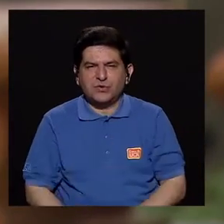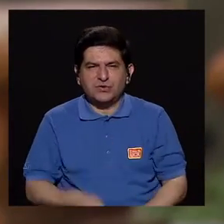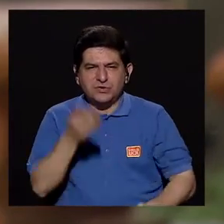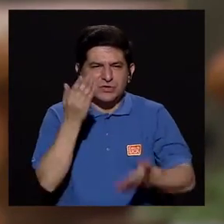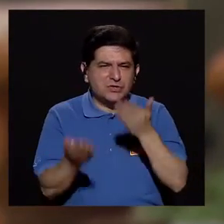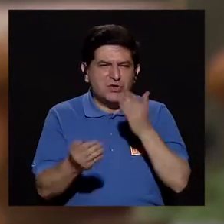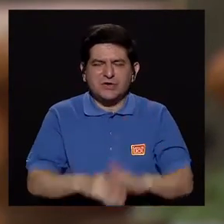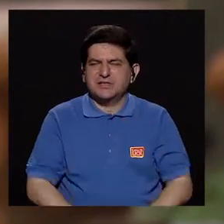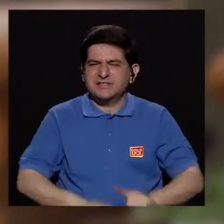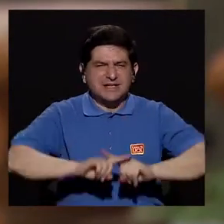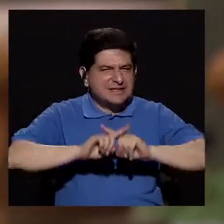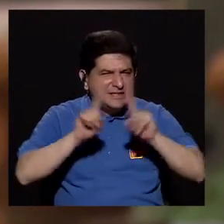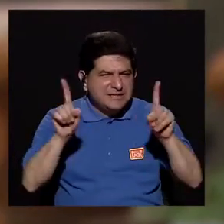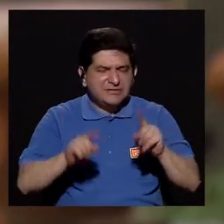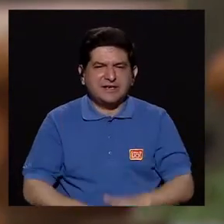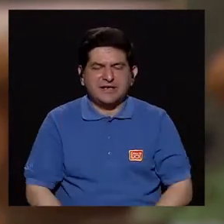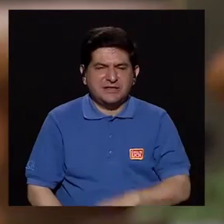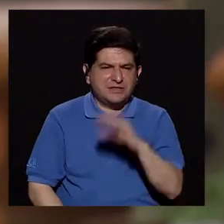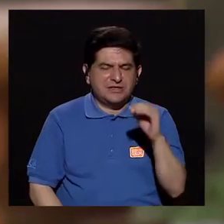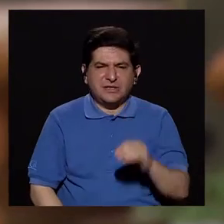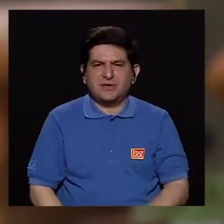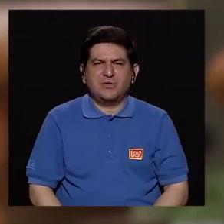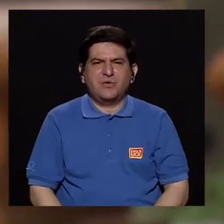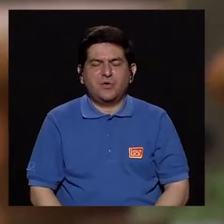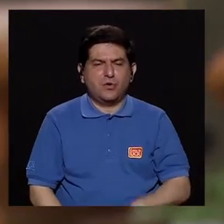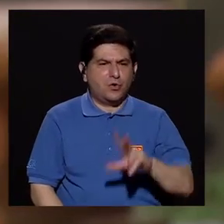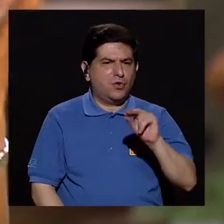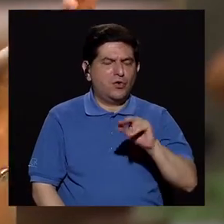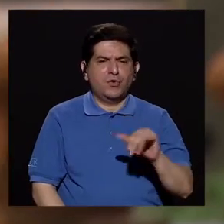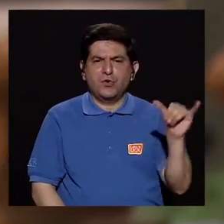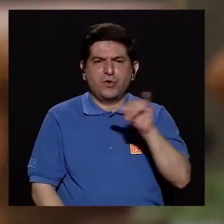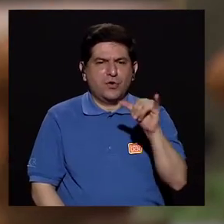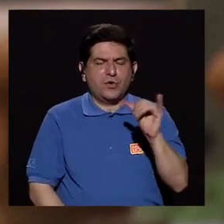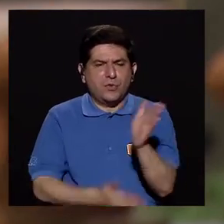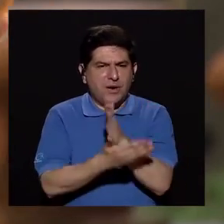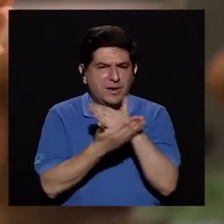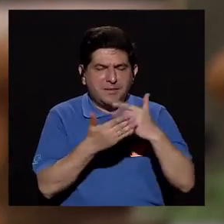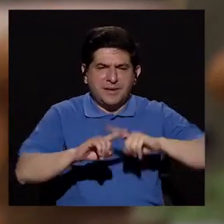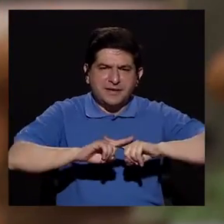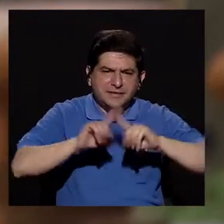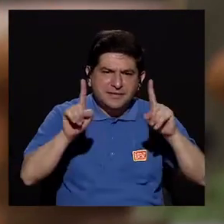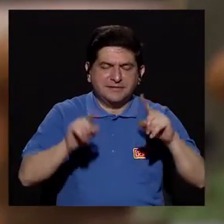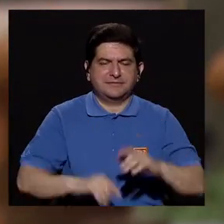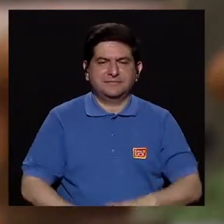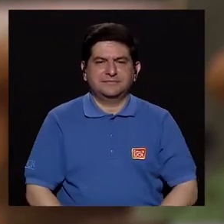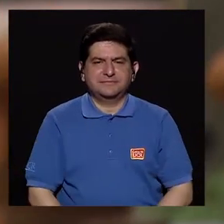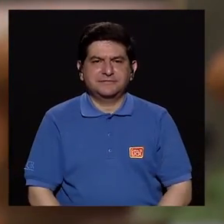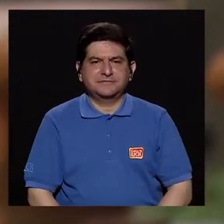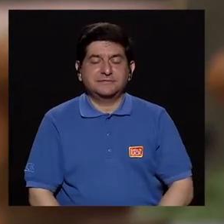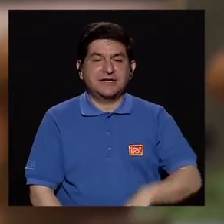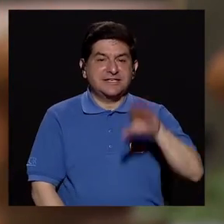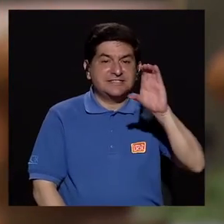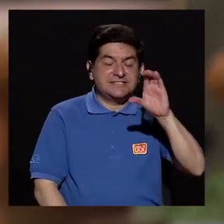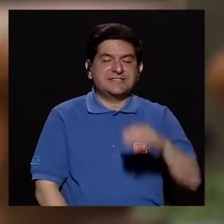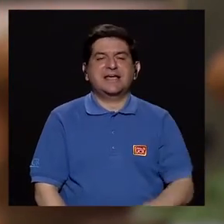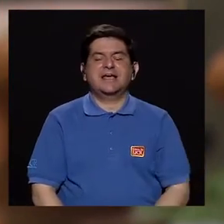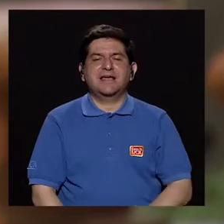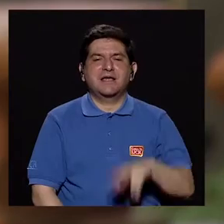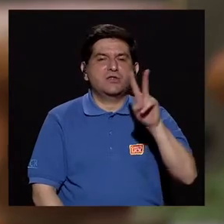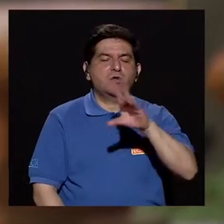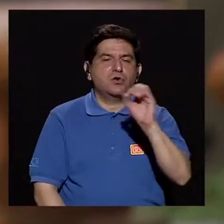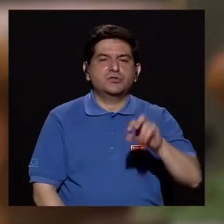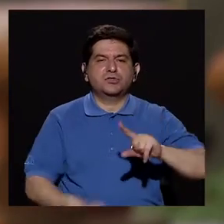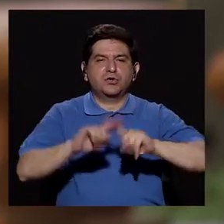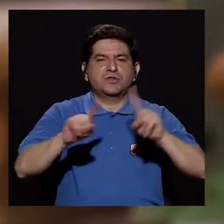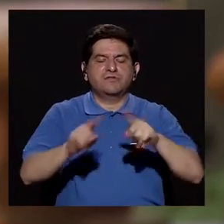pierde o es muy diferente o se sale con respecto al borde del resto del lunar, también. La C es el color, dos o más